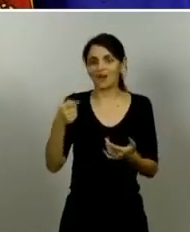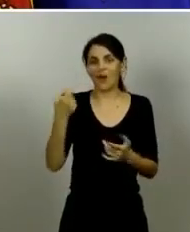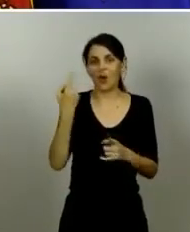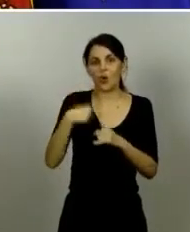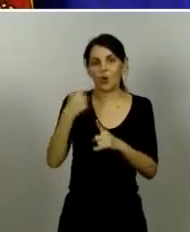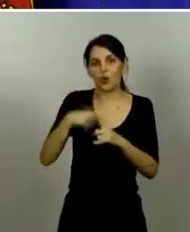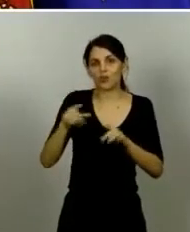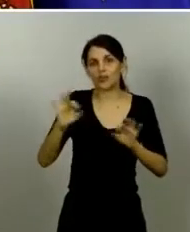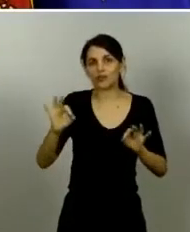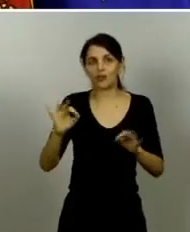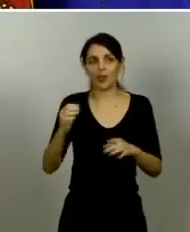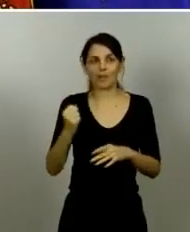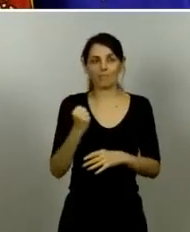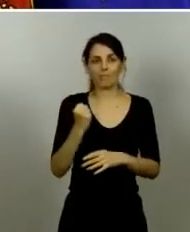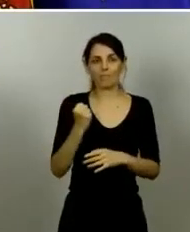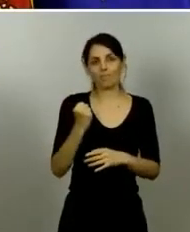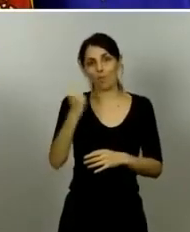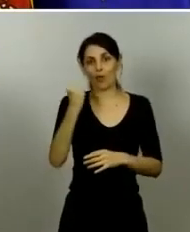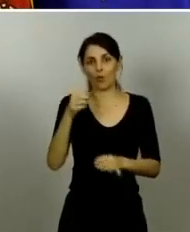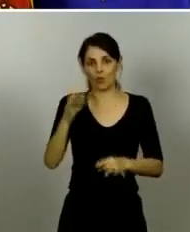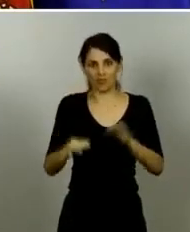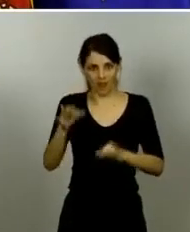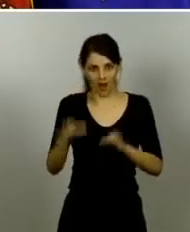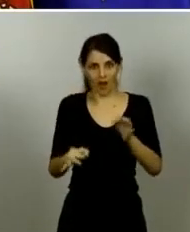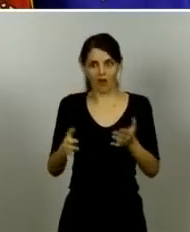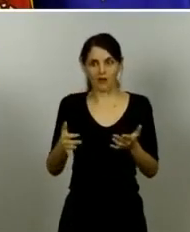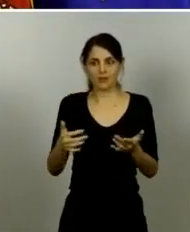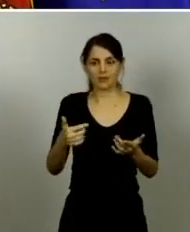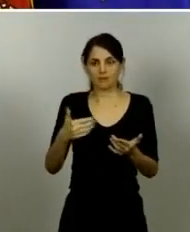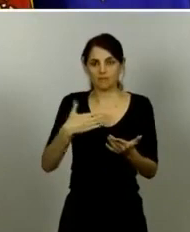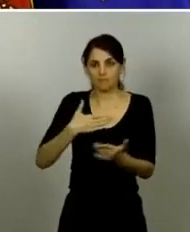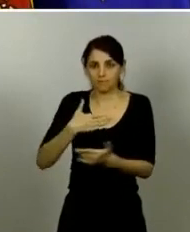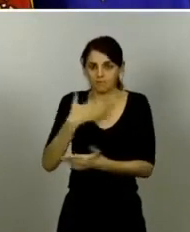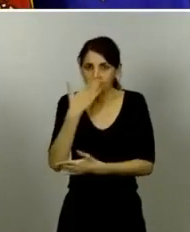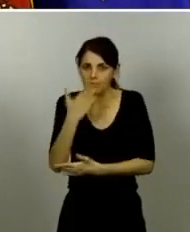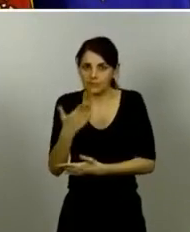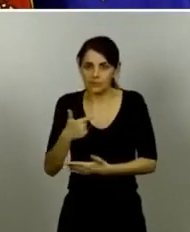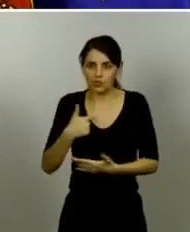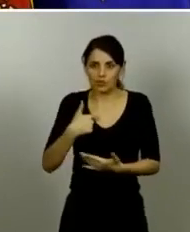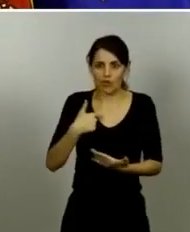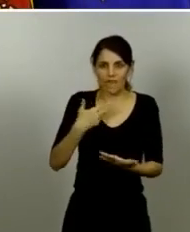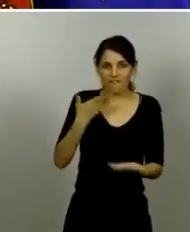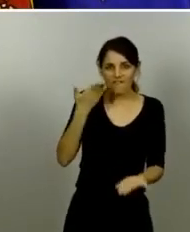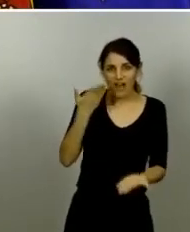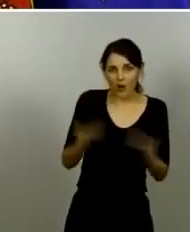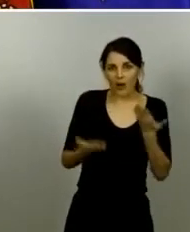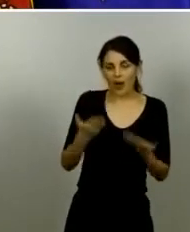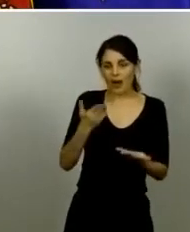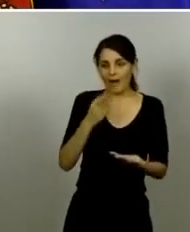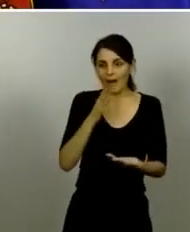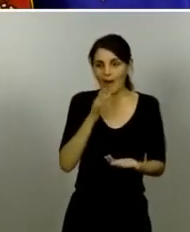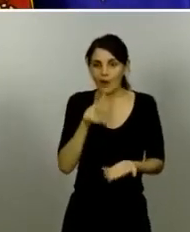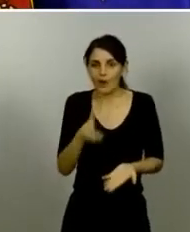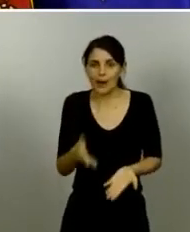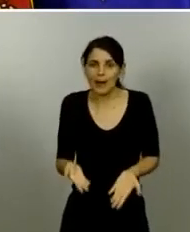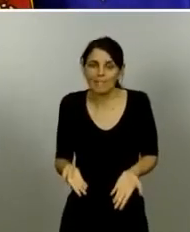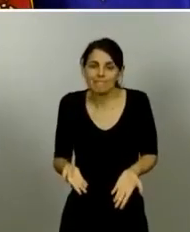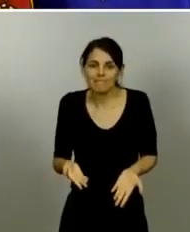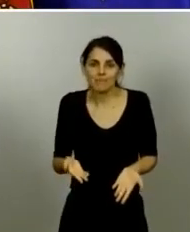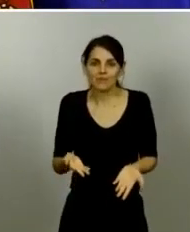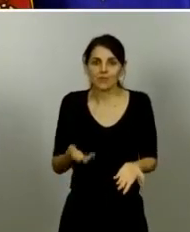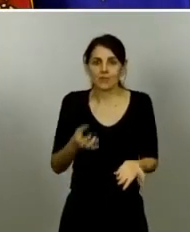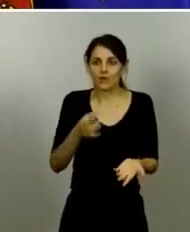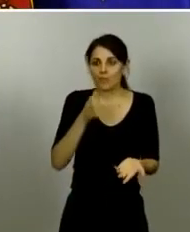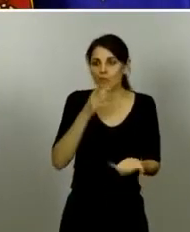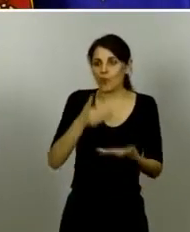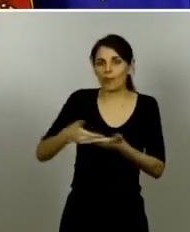poder judicial no debo valorarlas en cuanto a declaraciones o artículos de un periódico sino